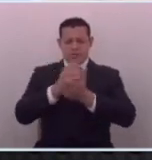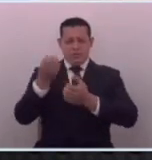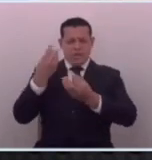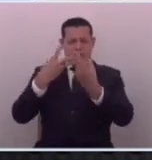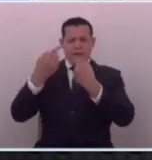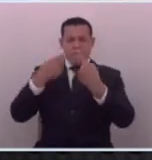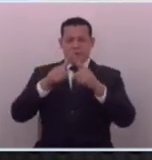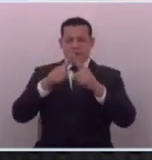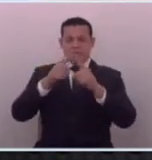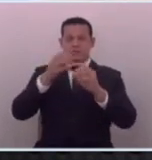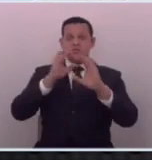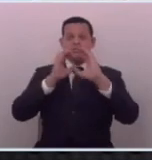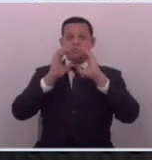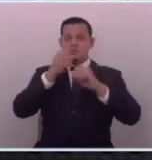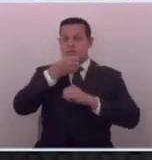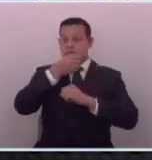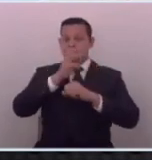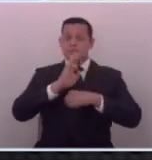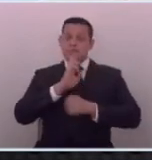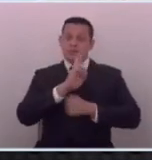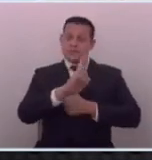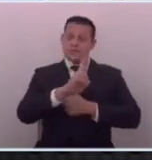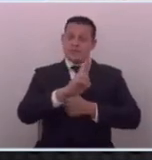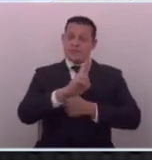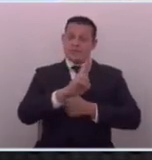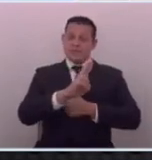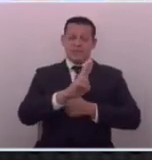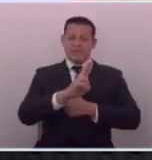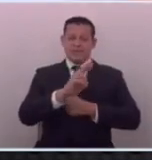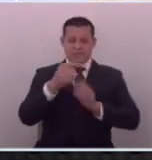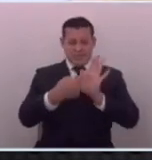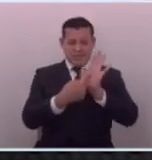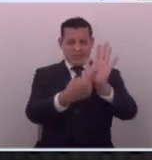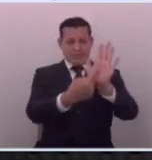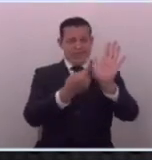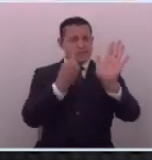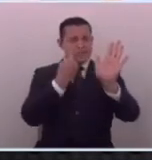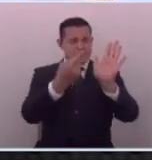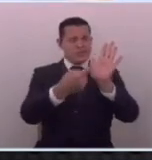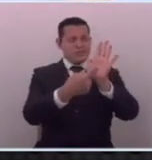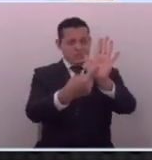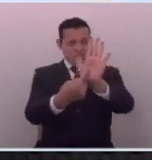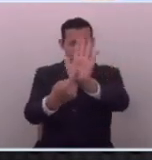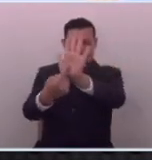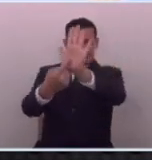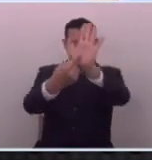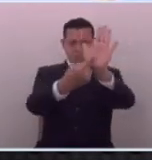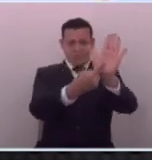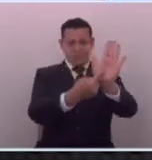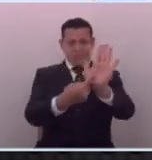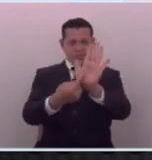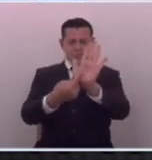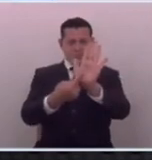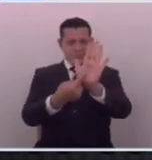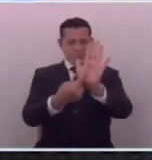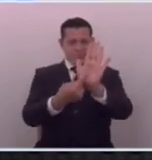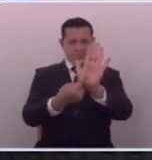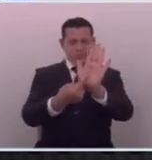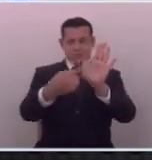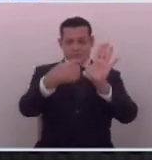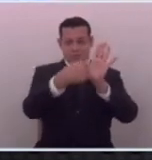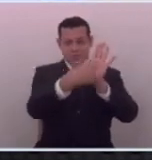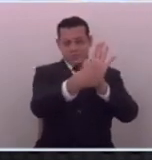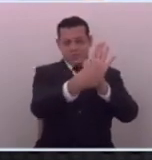pero eso es lo que un periodista va a responder aquí está miren aquí está miren aquí está